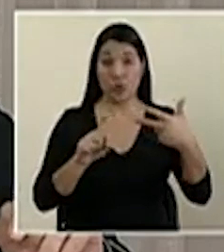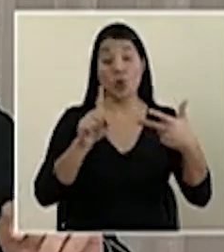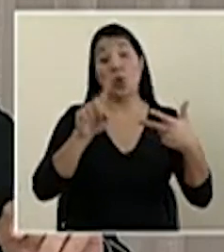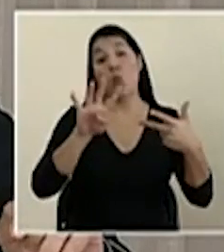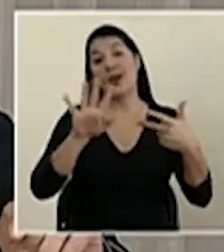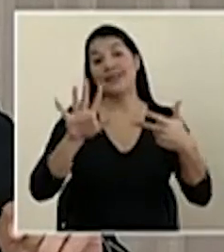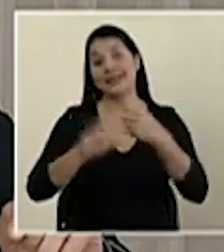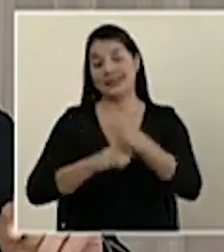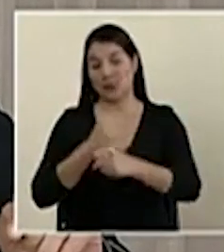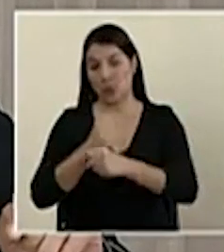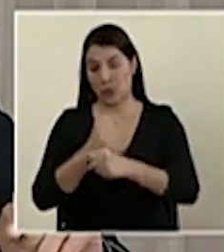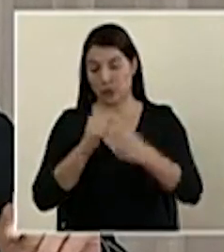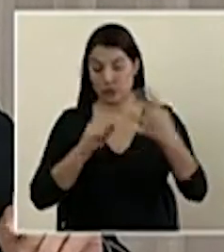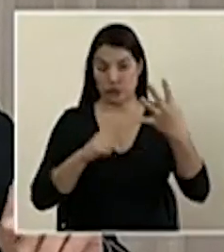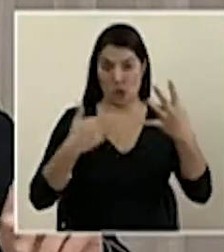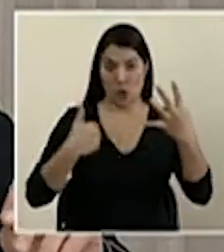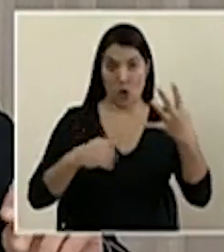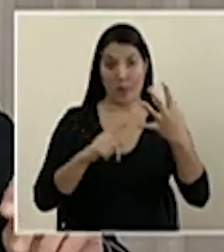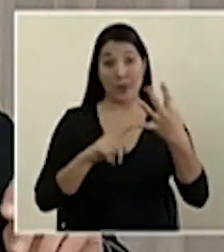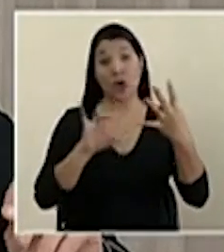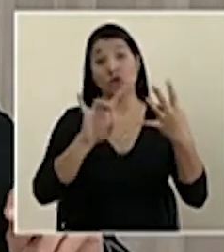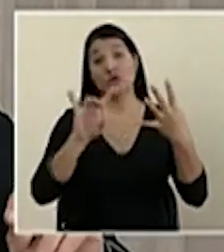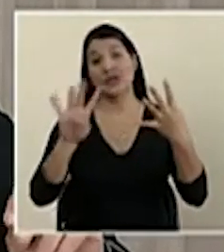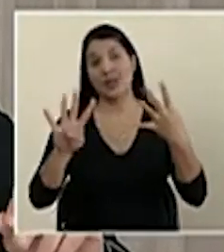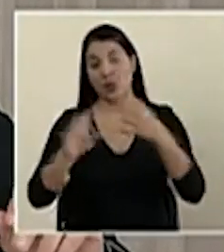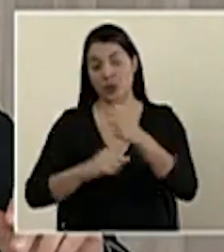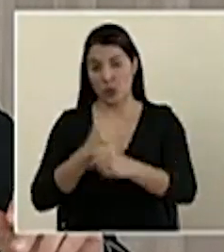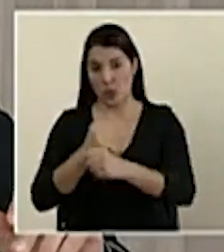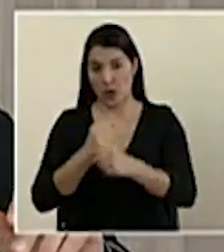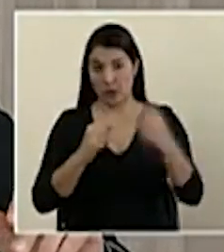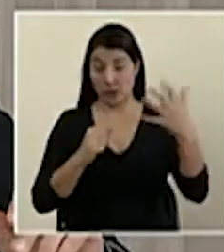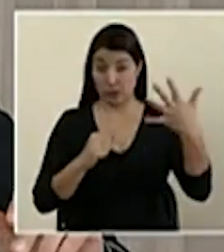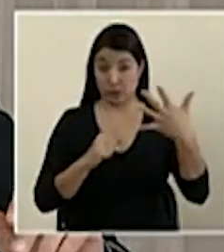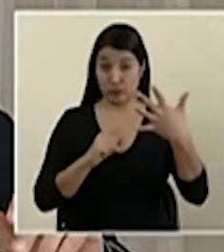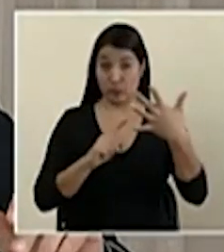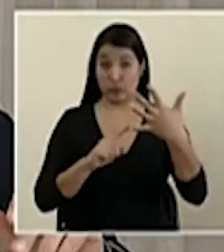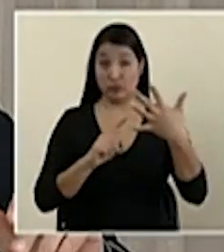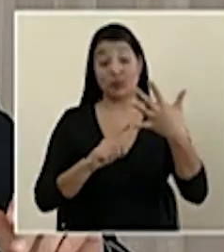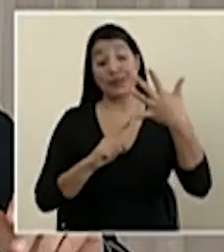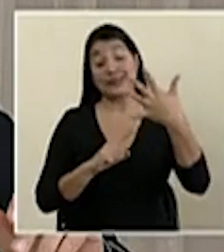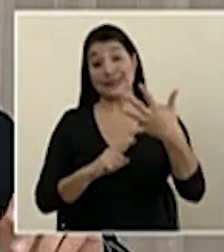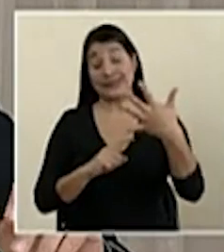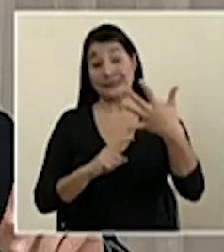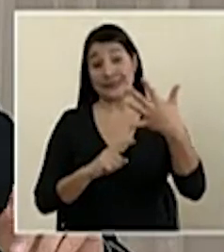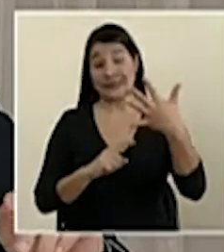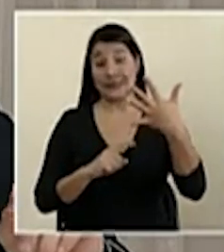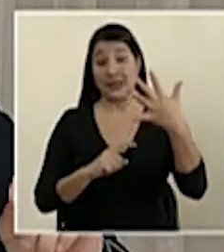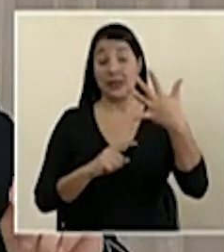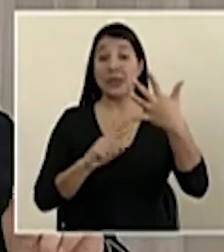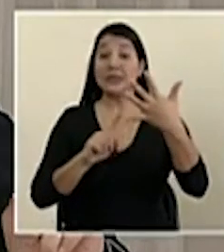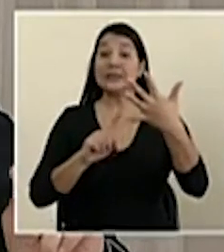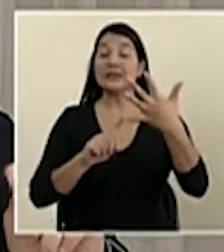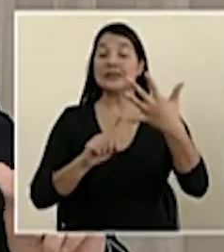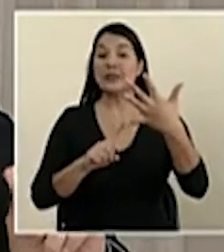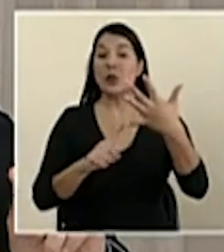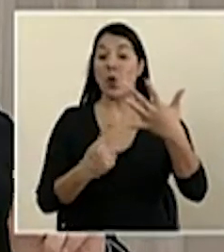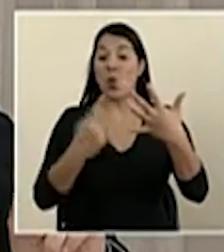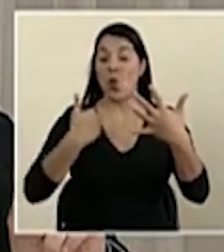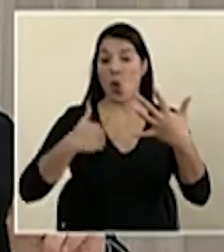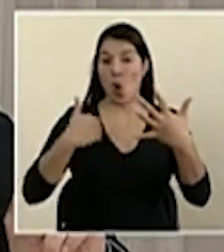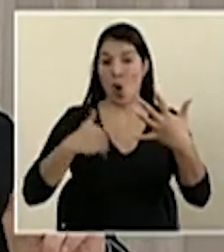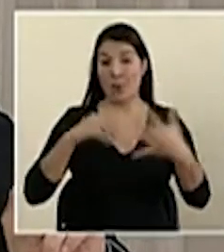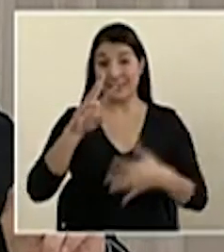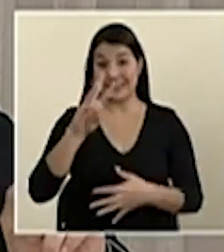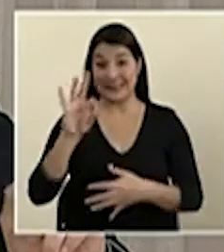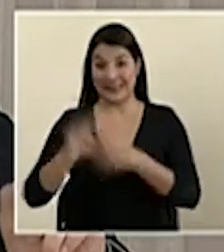45 años, un hombre de 84 años y los más recientes, que se trata de uno, un hombre de